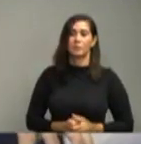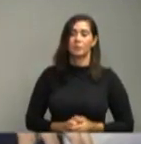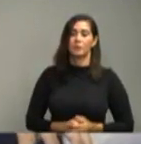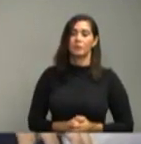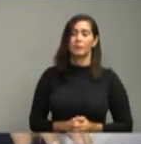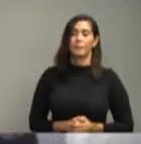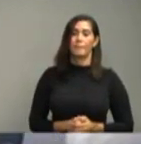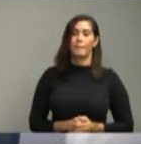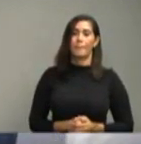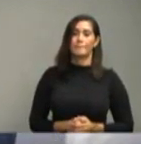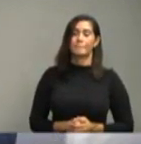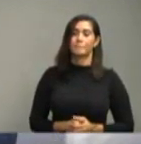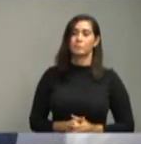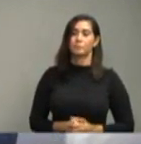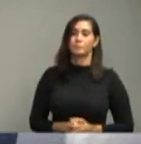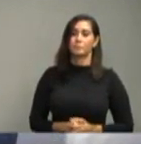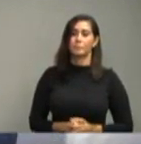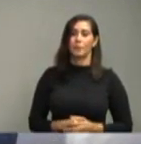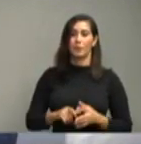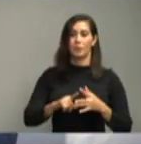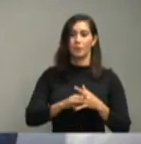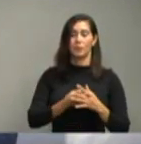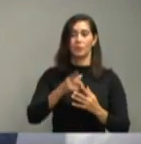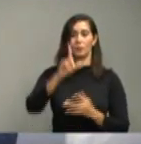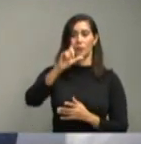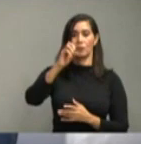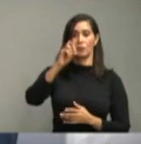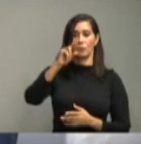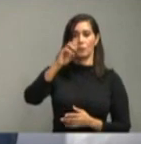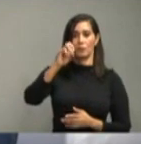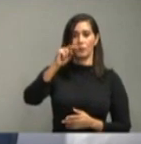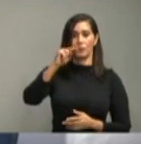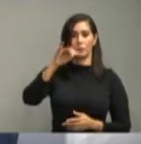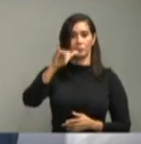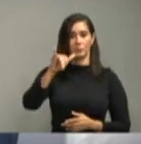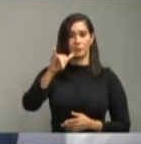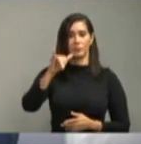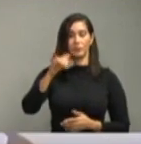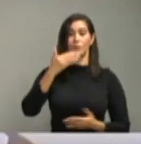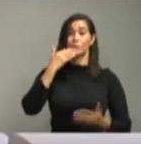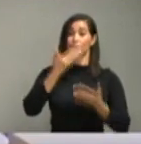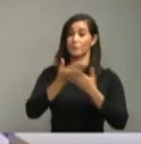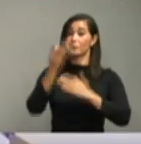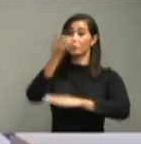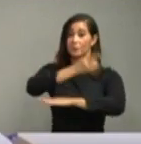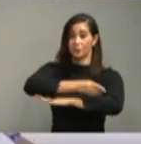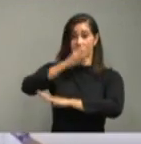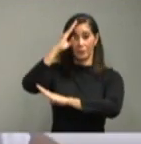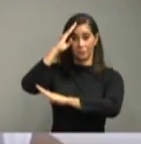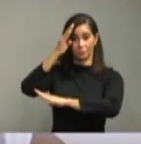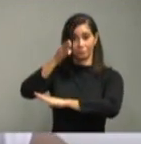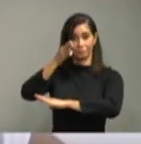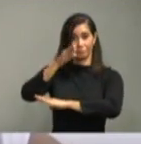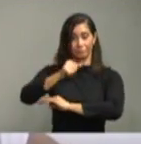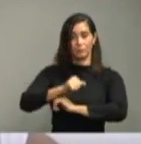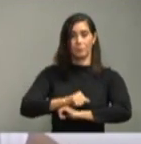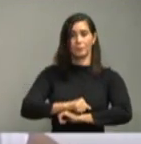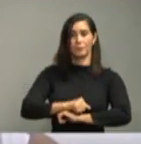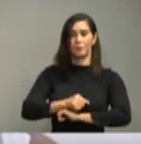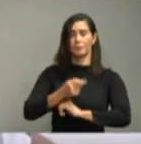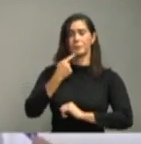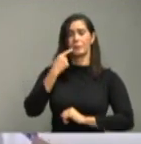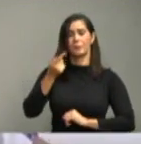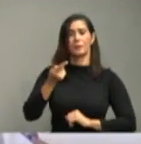Gracias. Comenzamos con Lorena Isolando. Buenos días, ministro. Saludos. Mire,